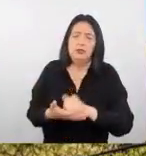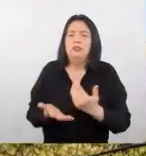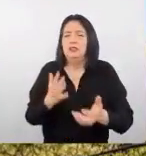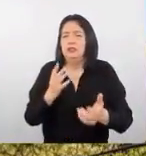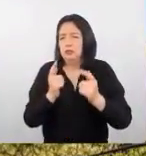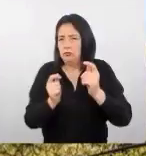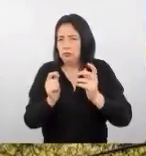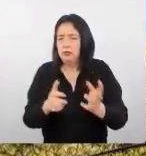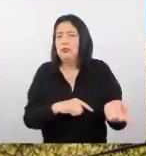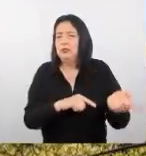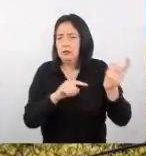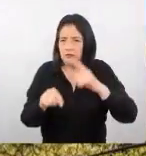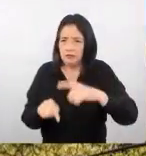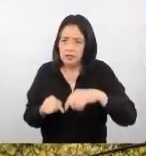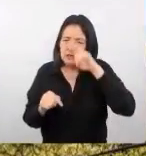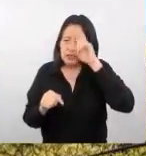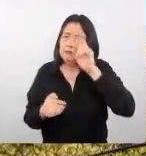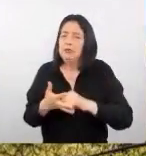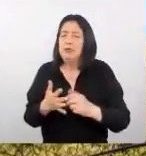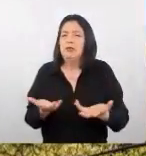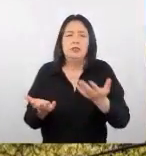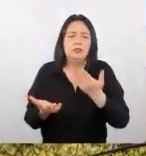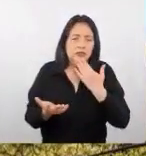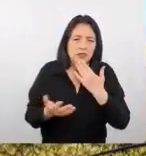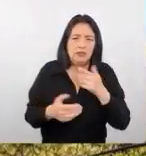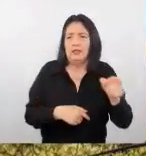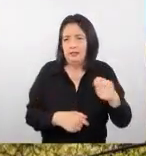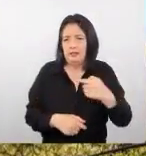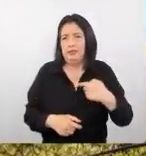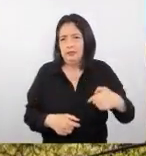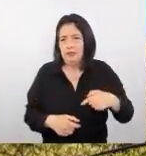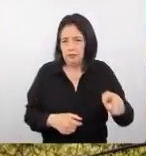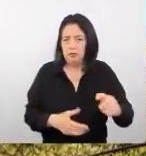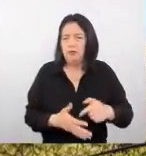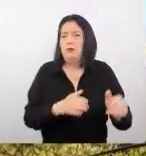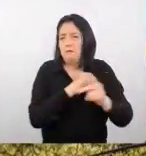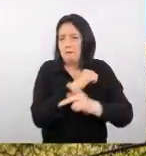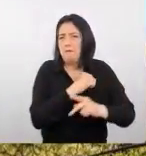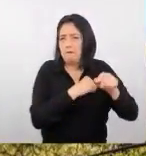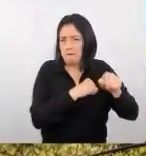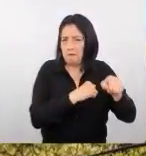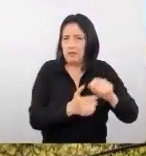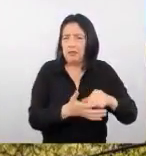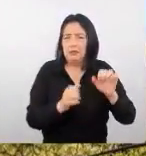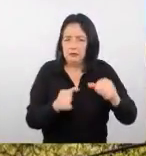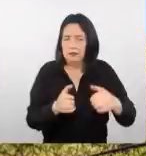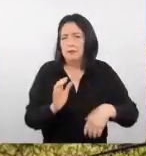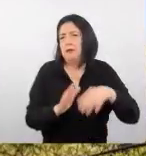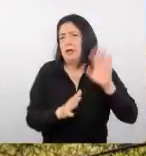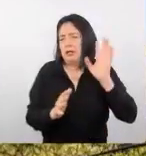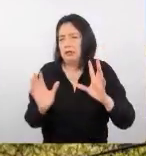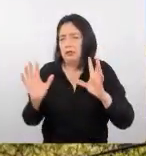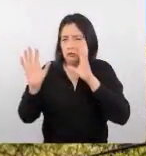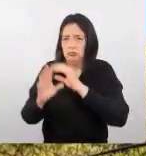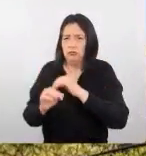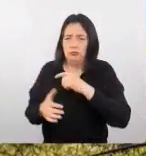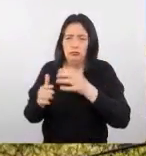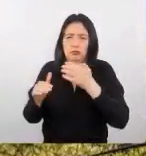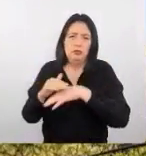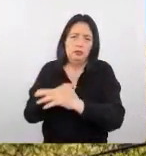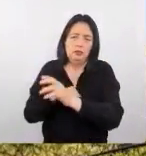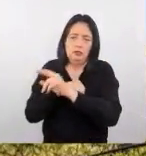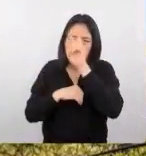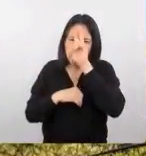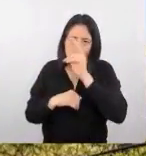turistas que visitan nuestro país, tenemos al mercado chino, uno de los países donde pasan más noches dentro del Perú,